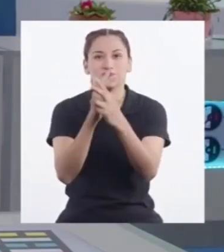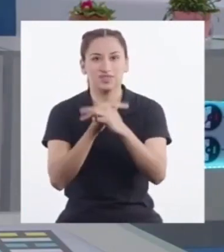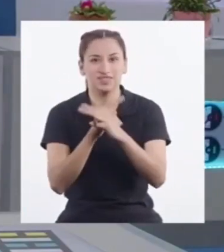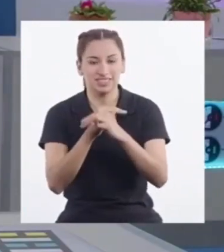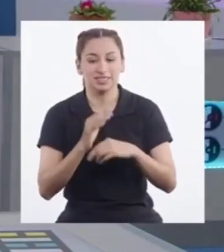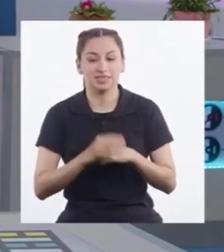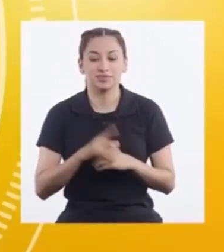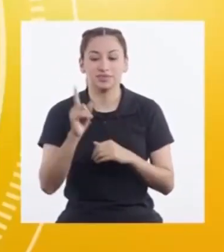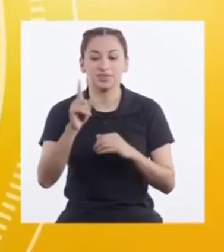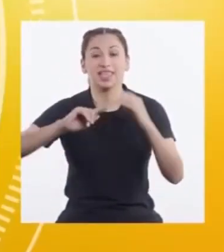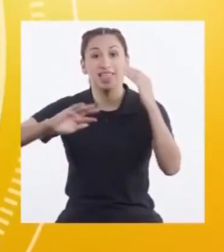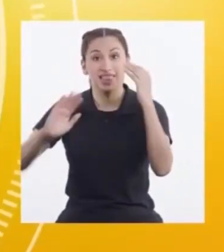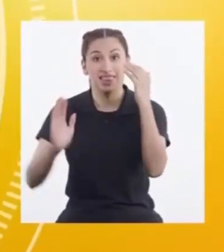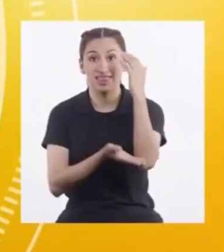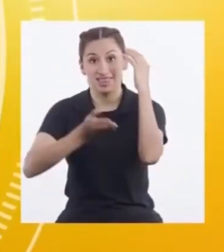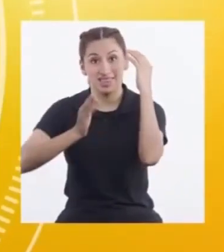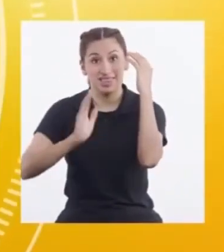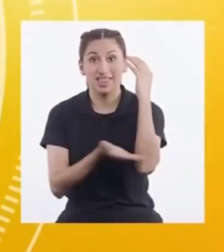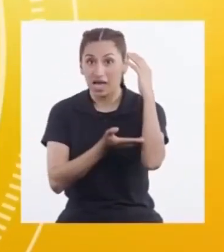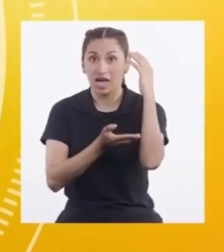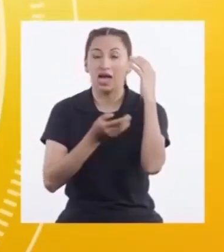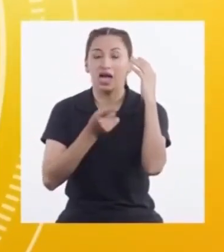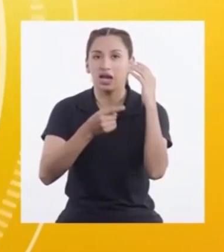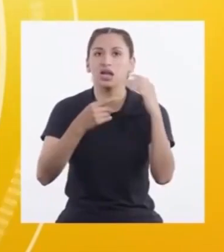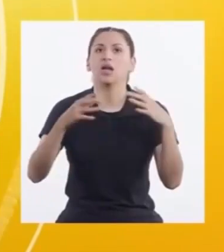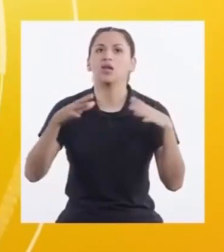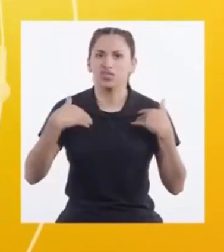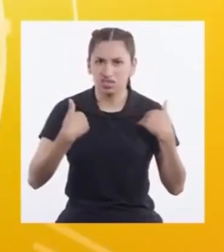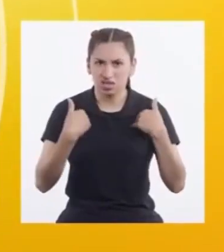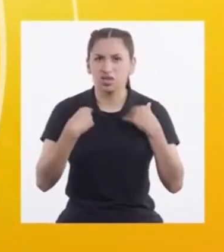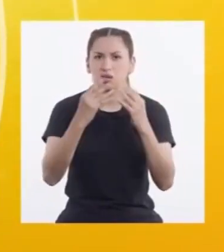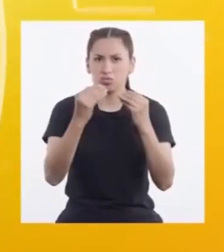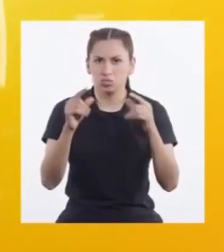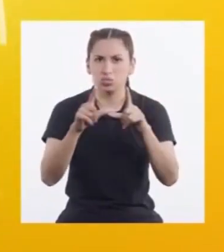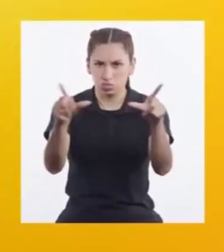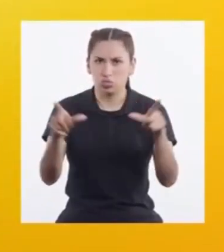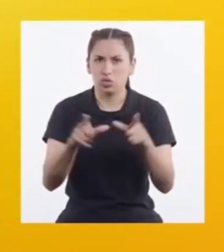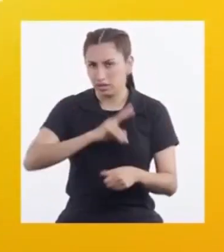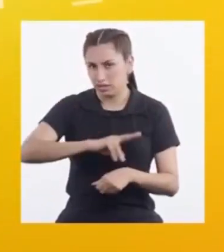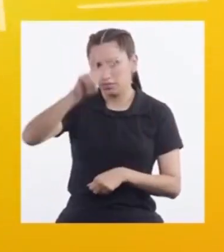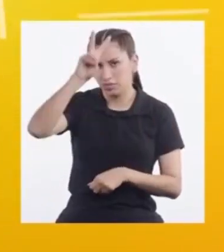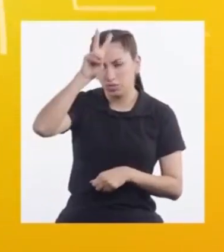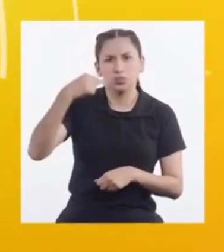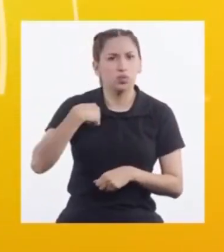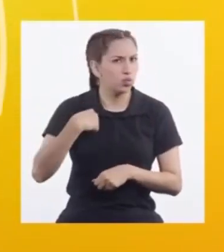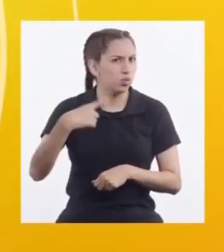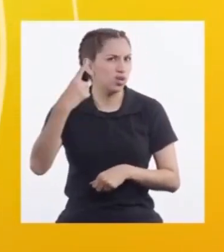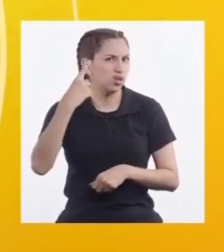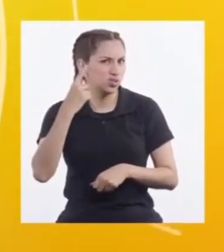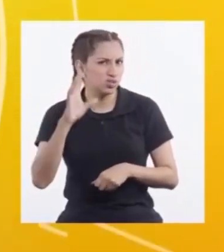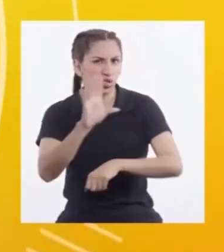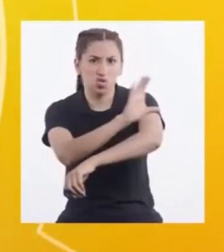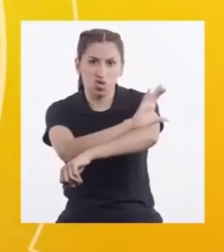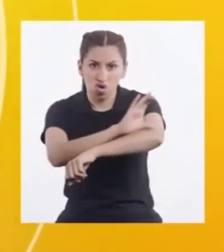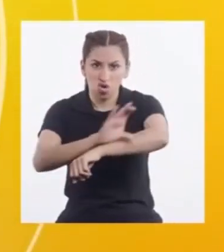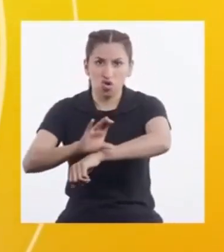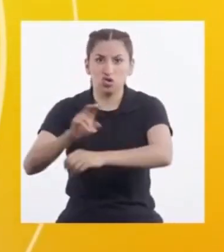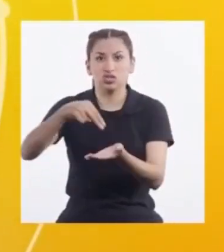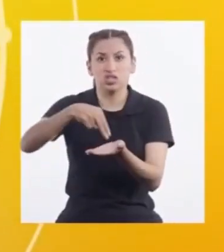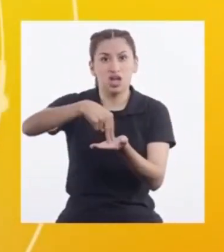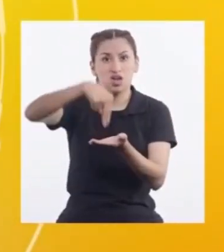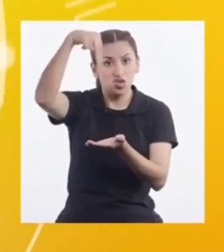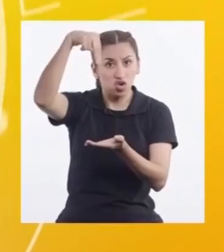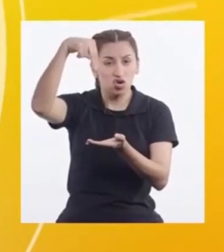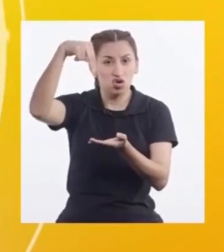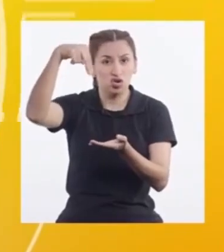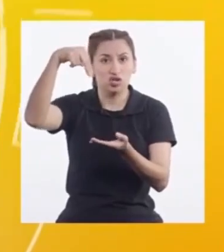La tal ansiedad En diversos territorios En el Perú He escuchado Que en la costa